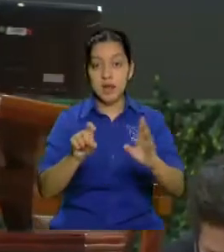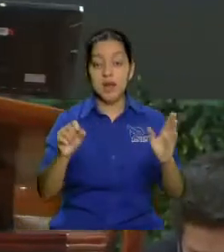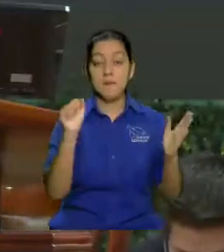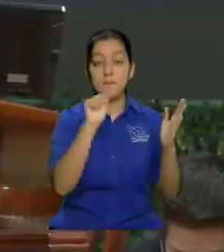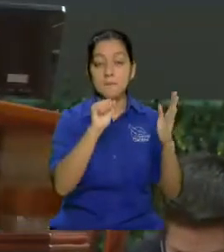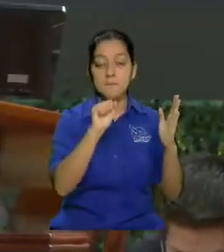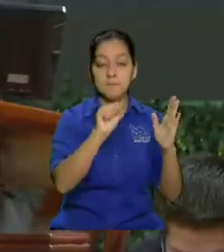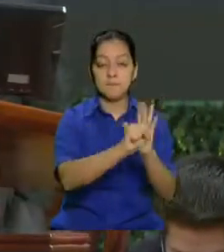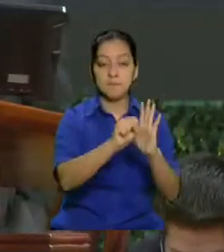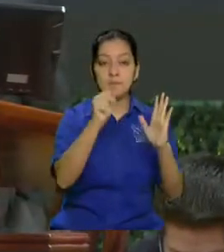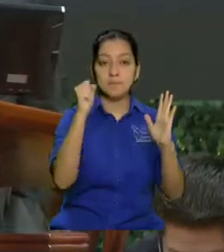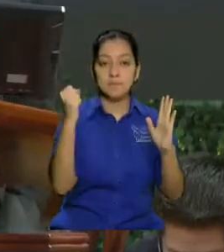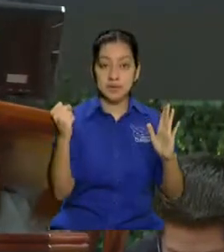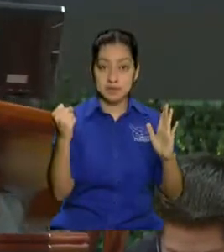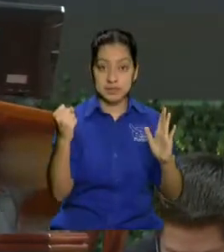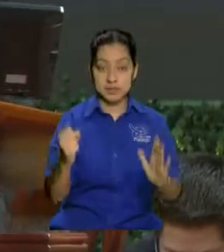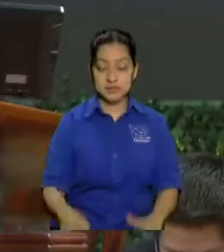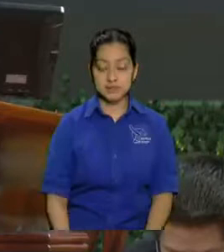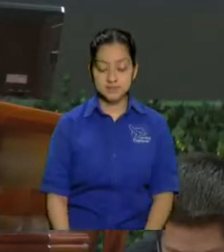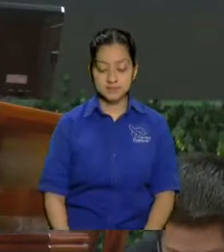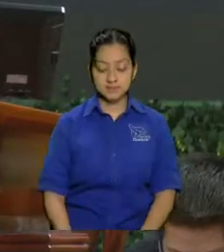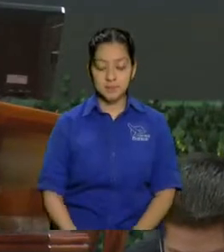enseñanza para administración